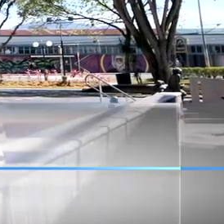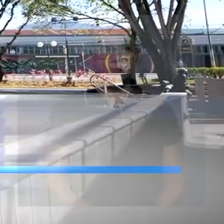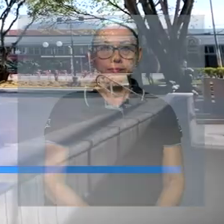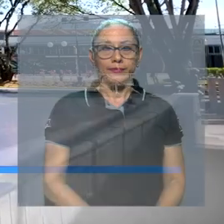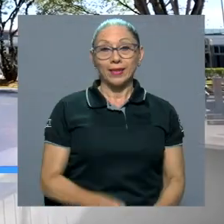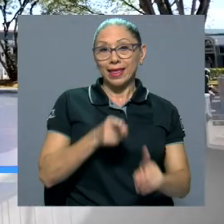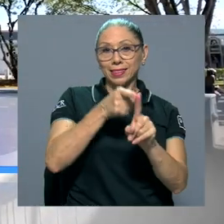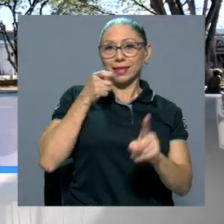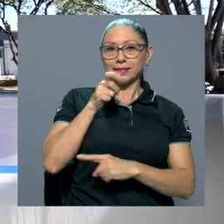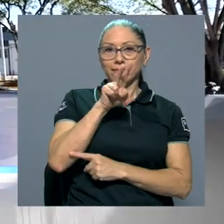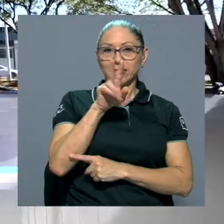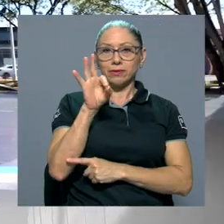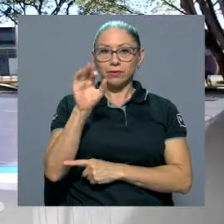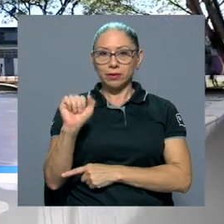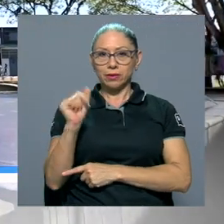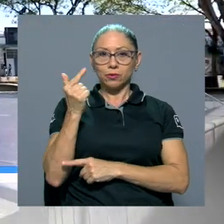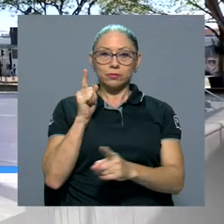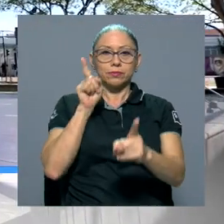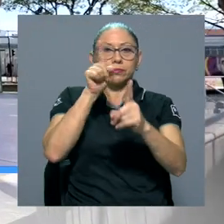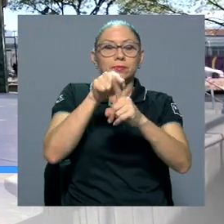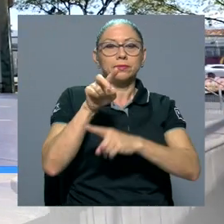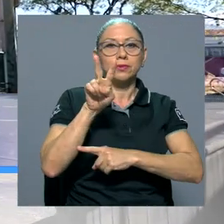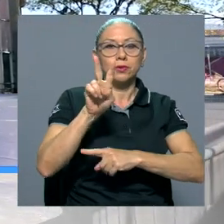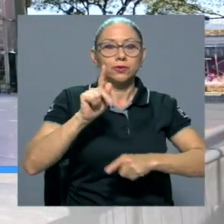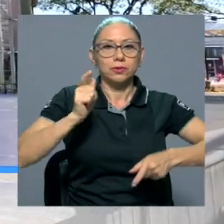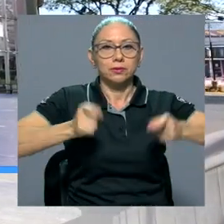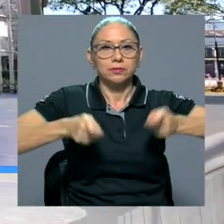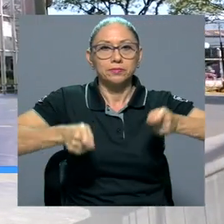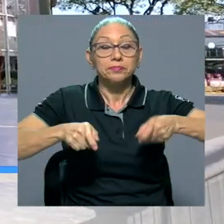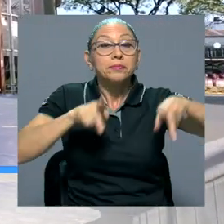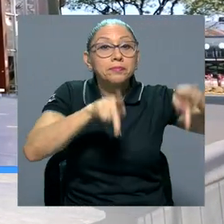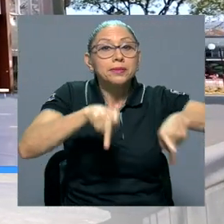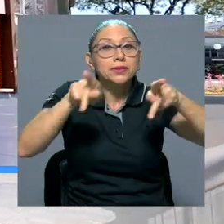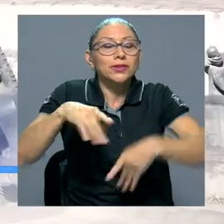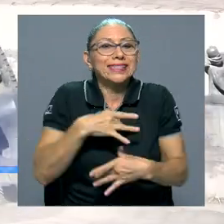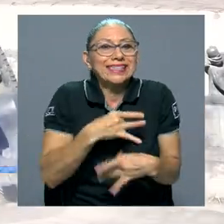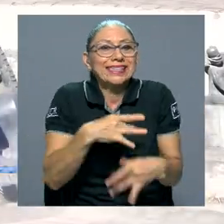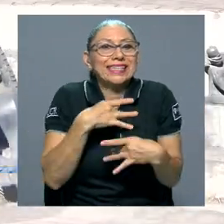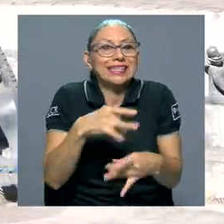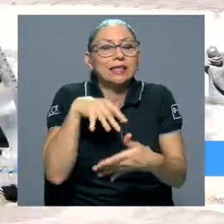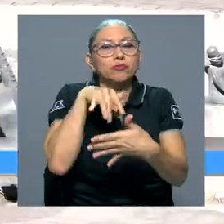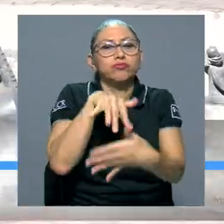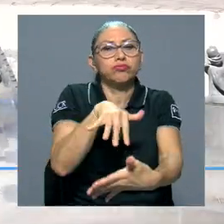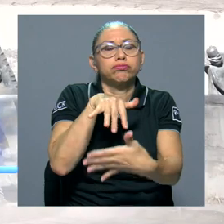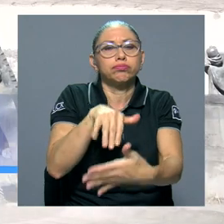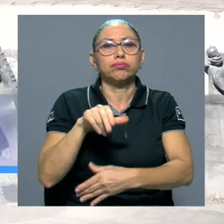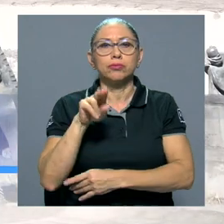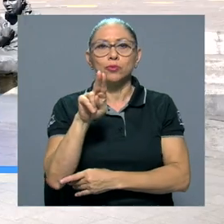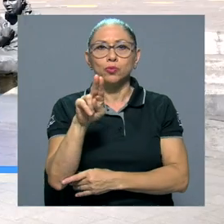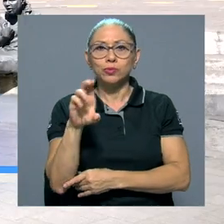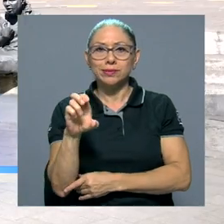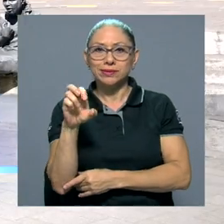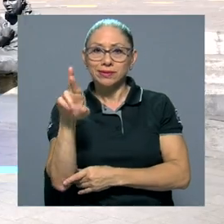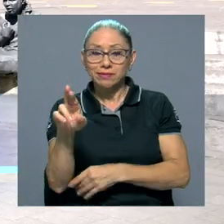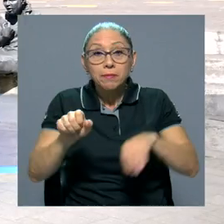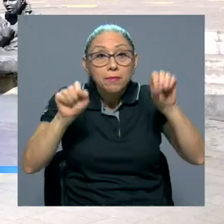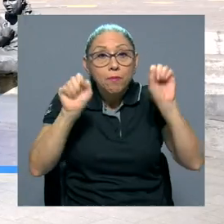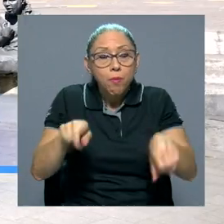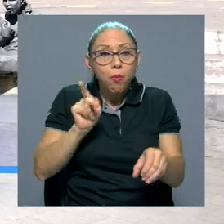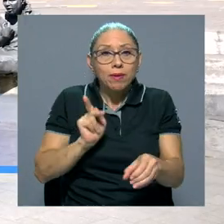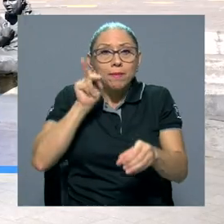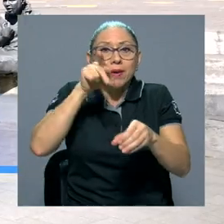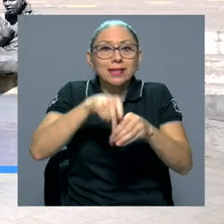El 29 de agosto al 2 de septiembre las personas interesadas en cursar sus estudios en la UCR podrán